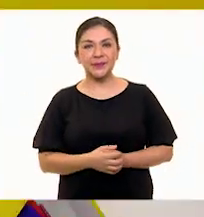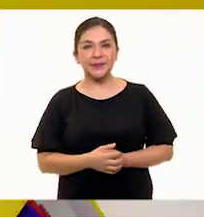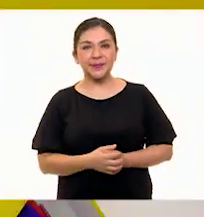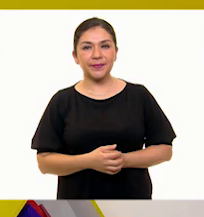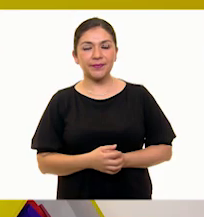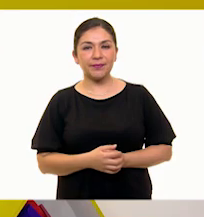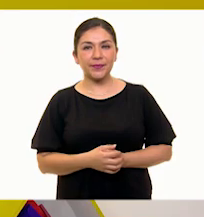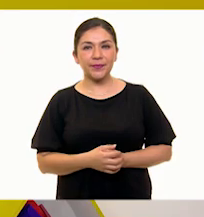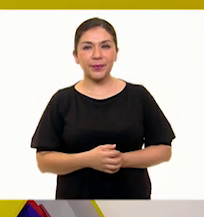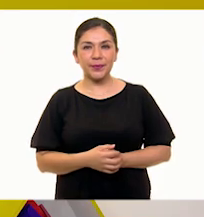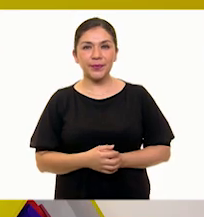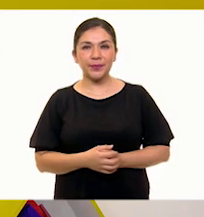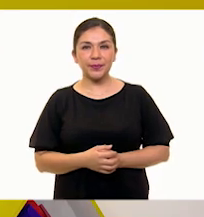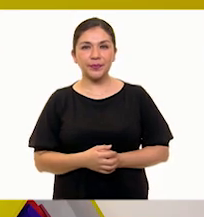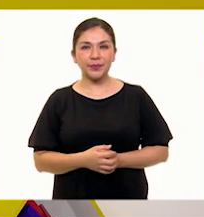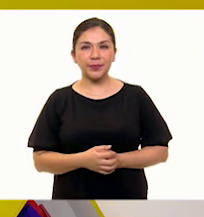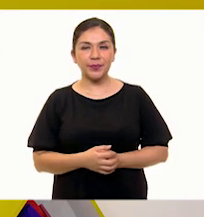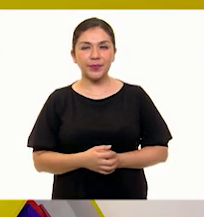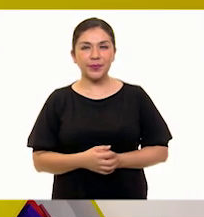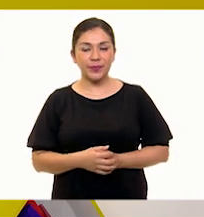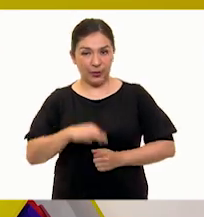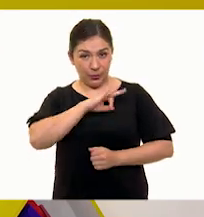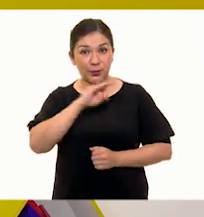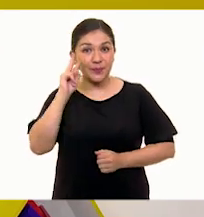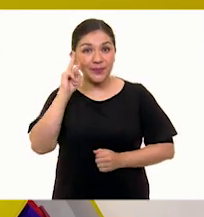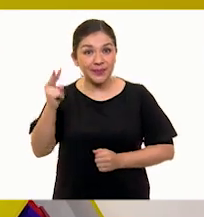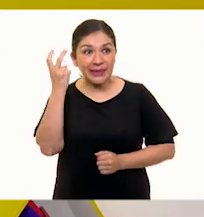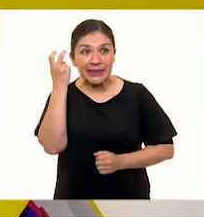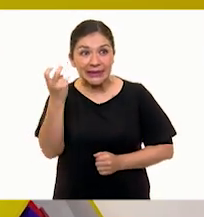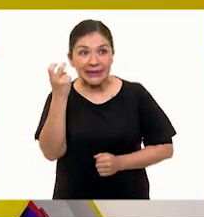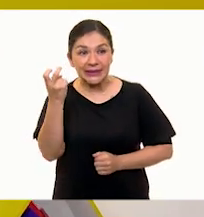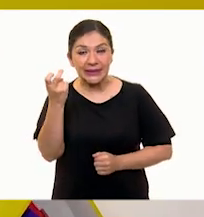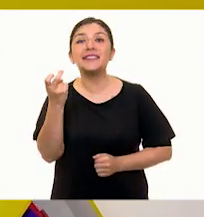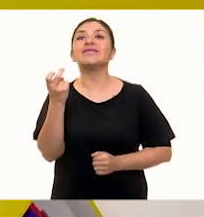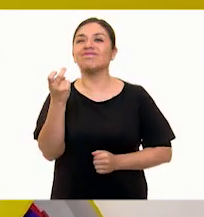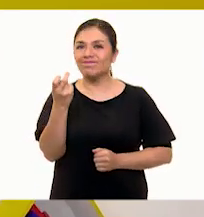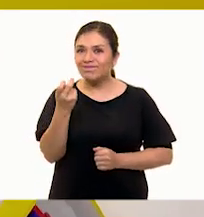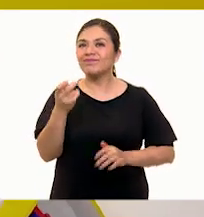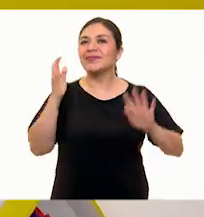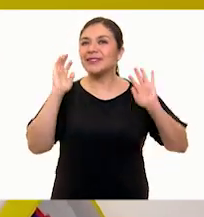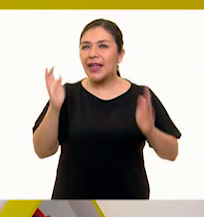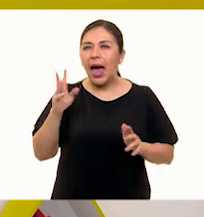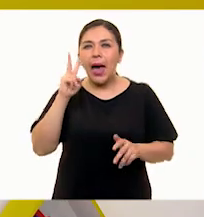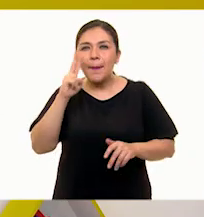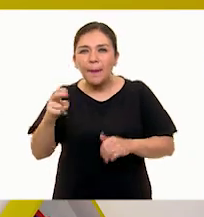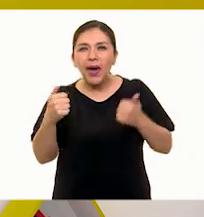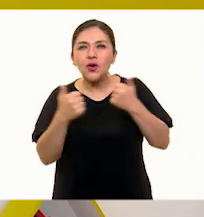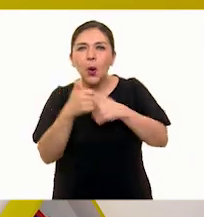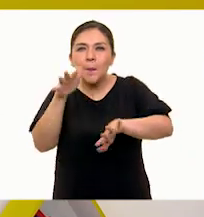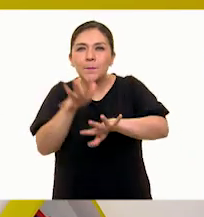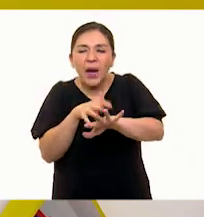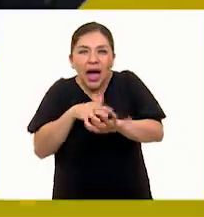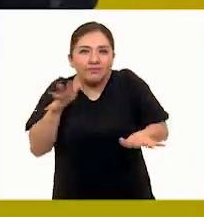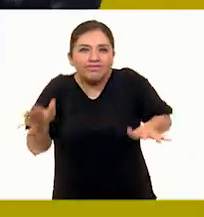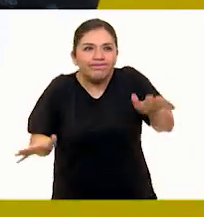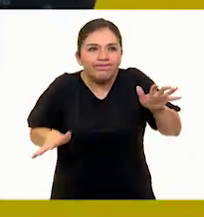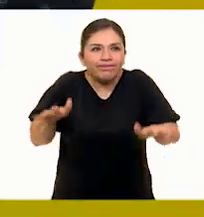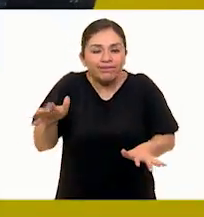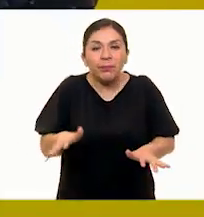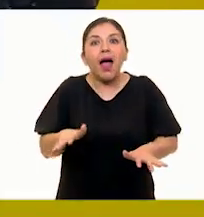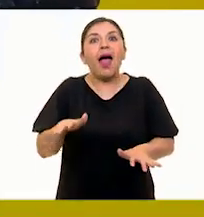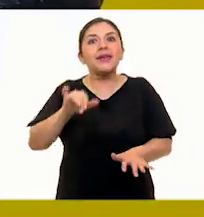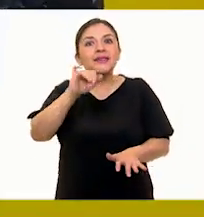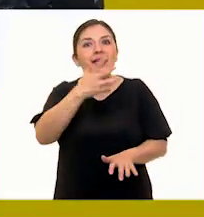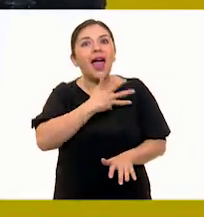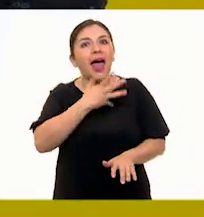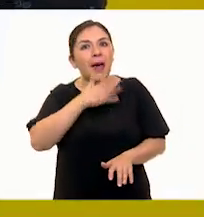Miren. A ver si lo podemos ver. Claro que sí. Ay, tiene sus patitas. Ay, sí,